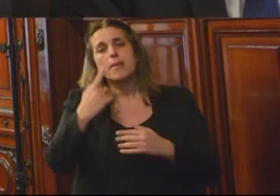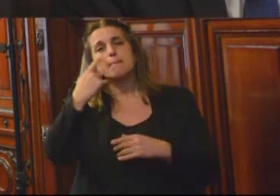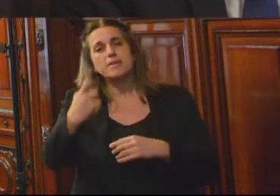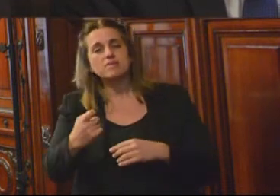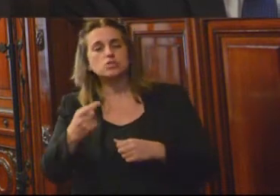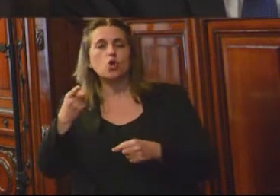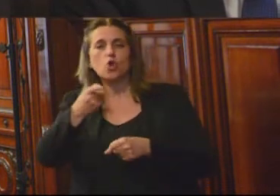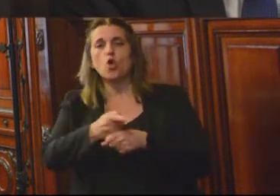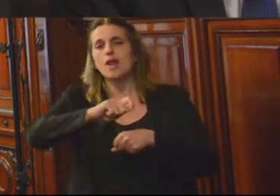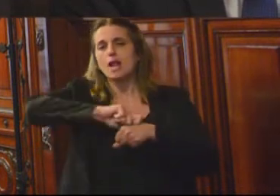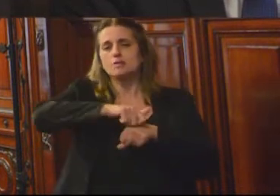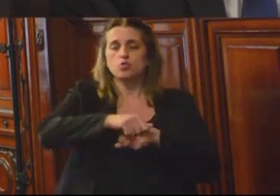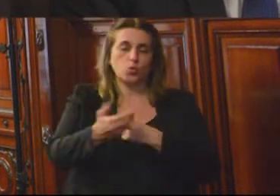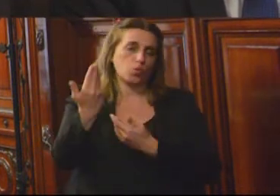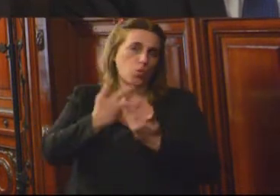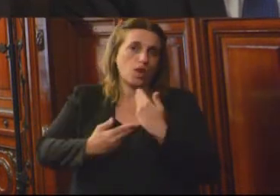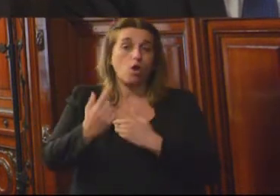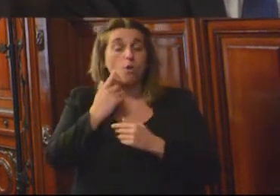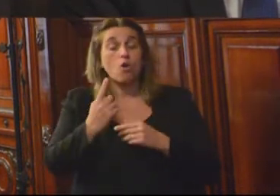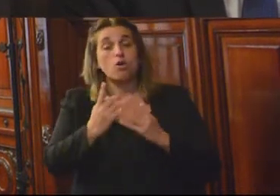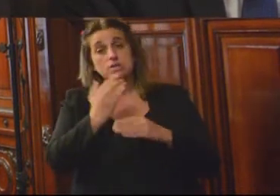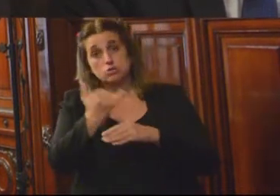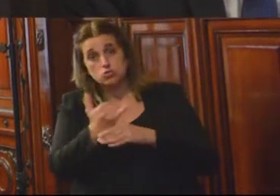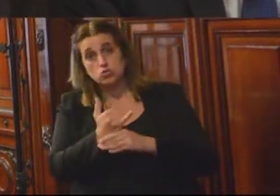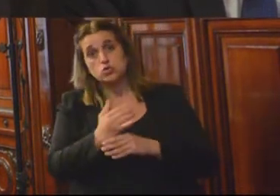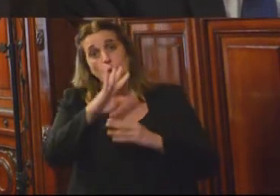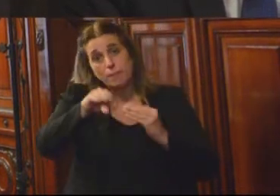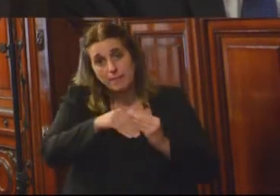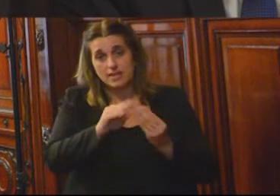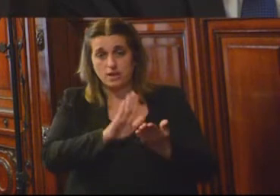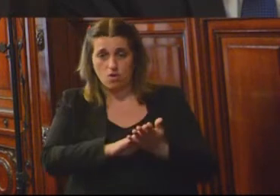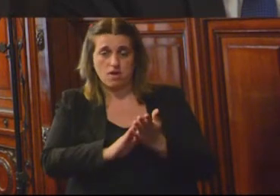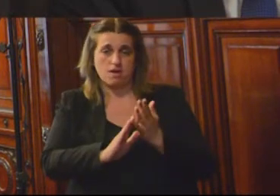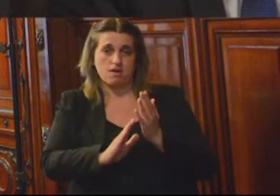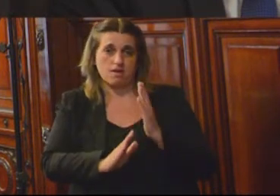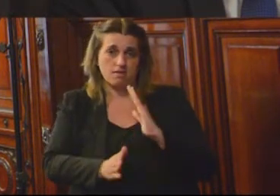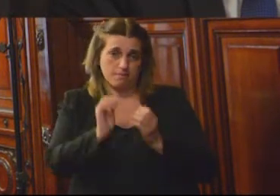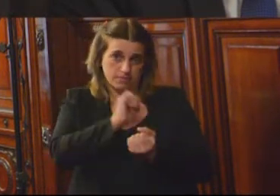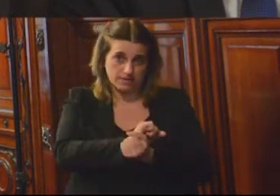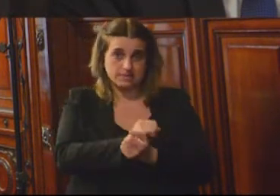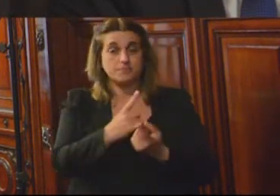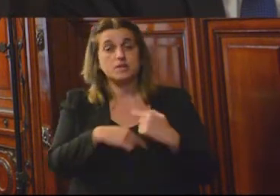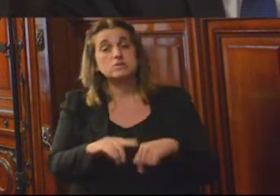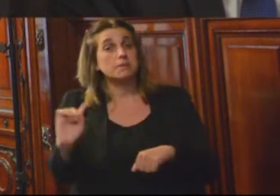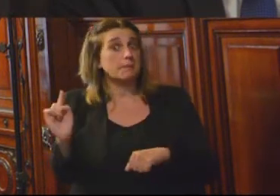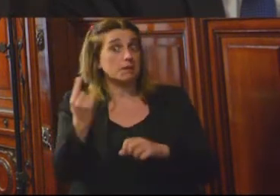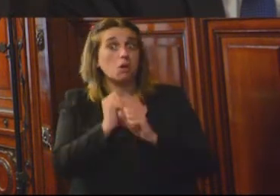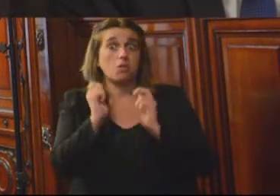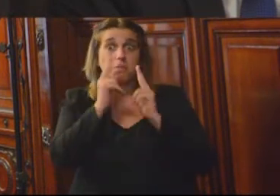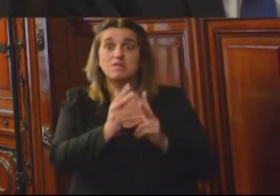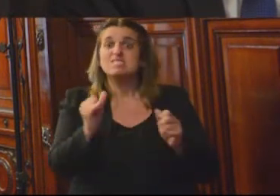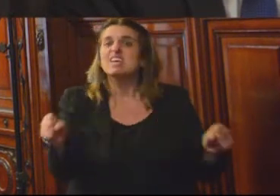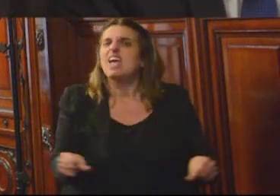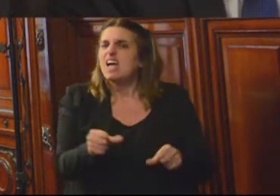la tortura como organismos complementarios de la gestión penitenciaria. En ese sentido quiero destacar como buena práctica lo que realiza